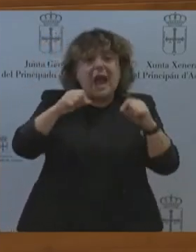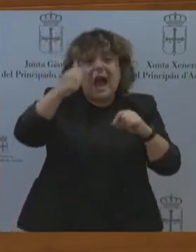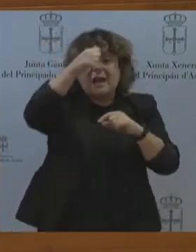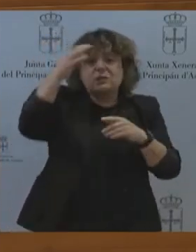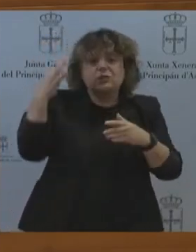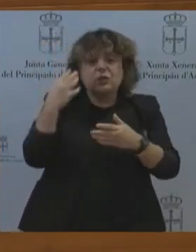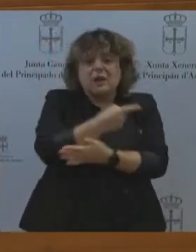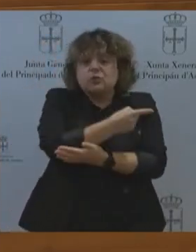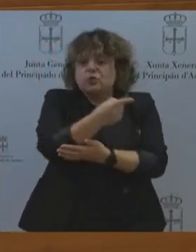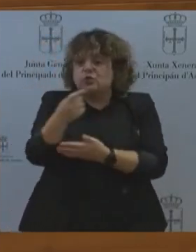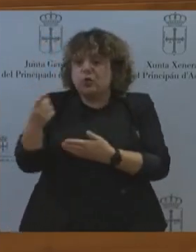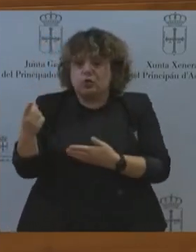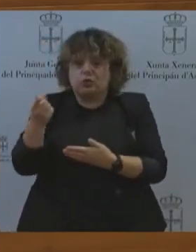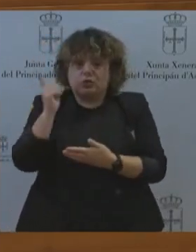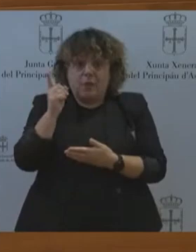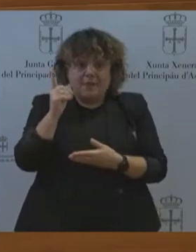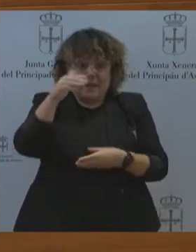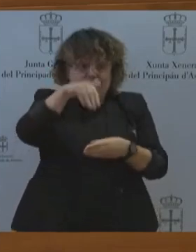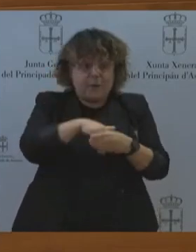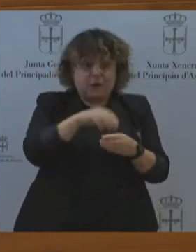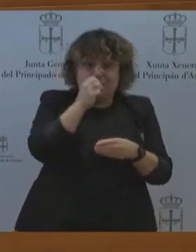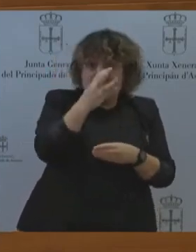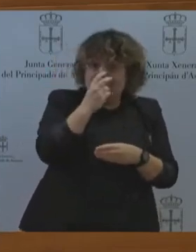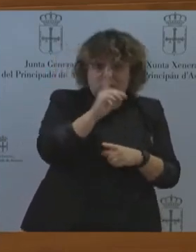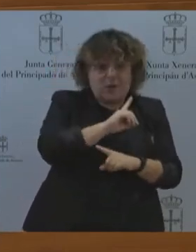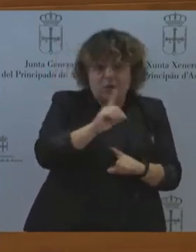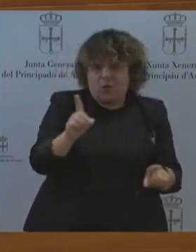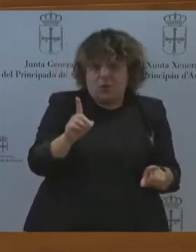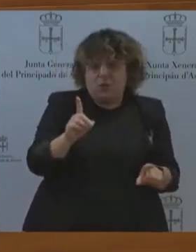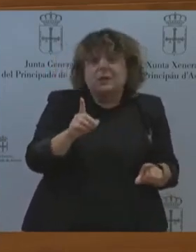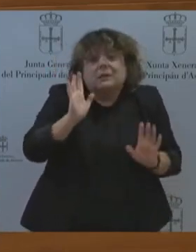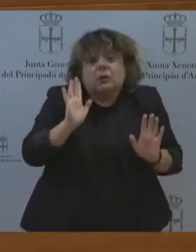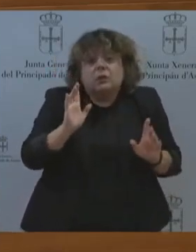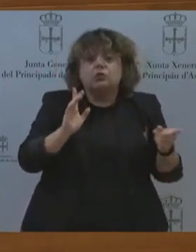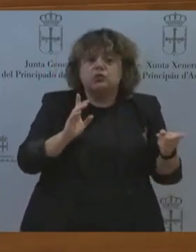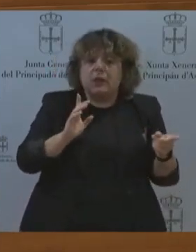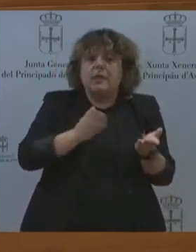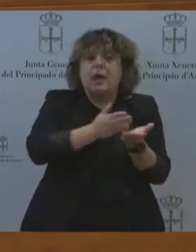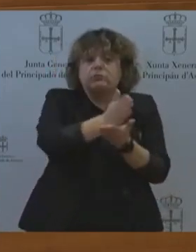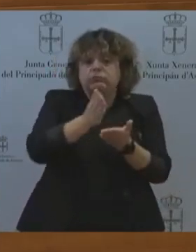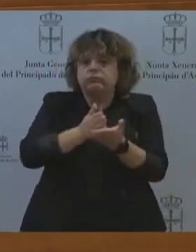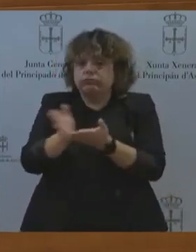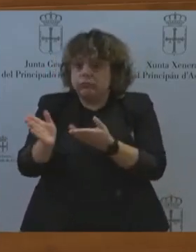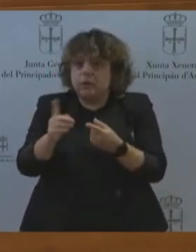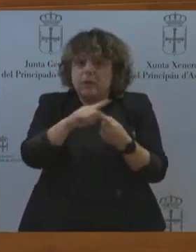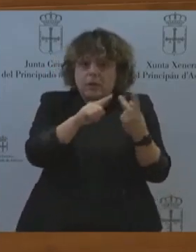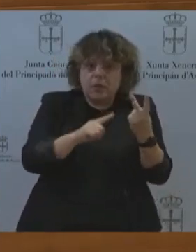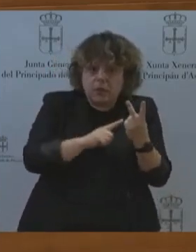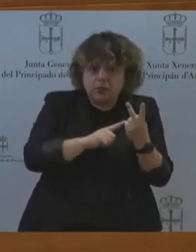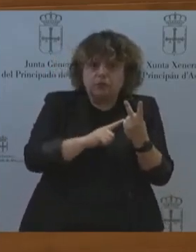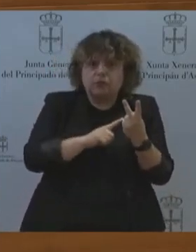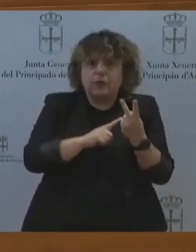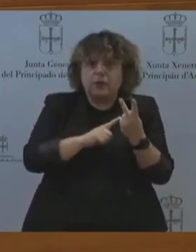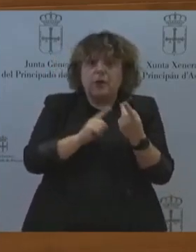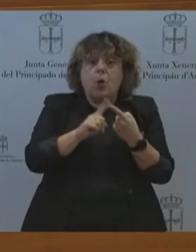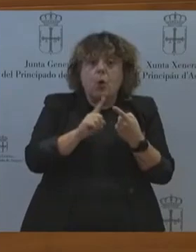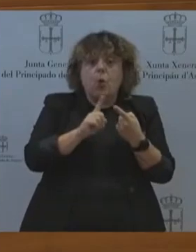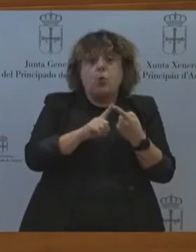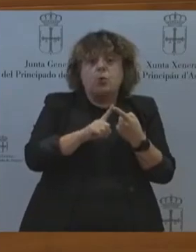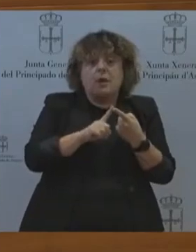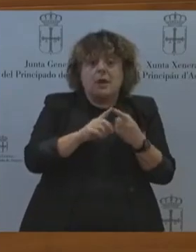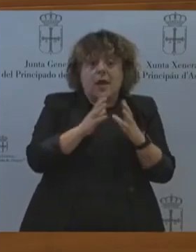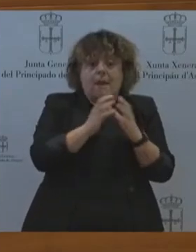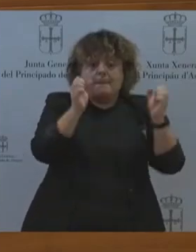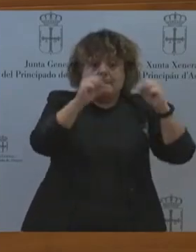Y tiene usted dos opciones. Una, la que me temo que va a hacer, pactar con Izquierda Unida a convocatoria por Asturias, aunque